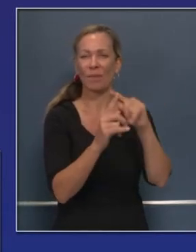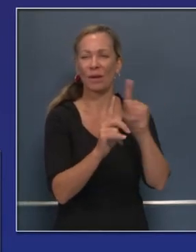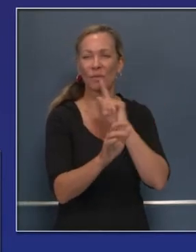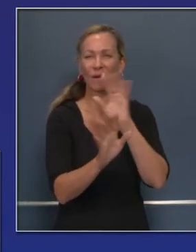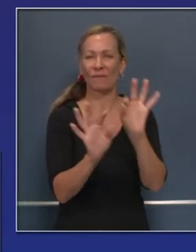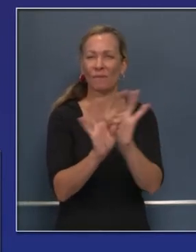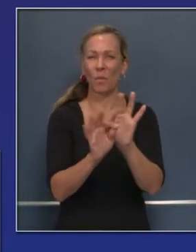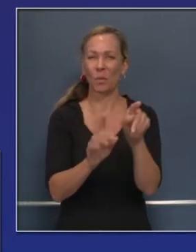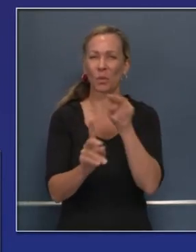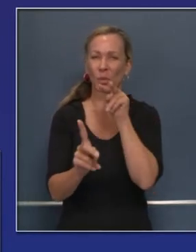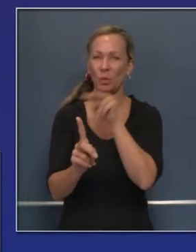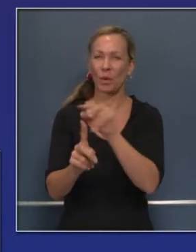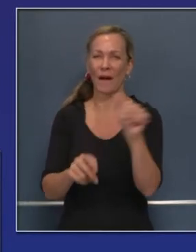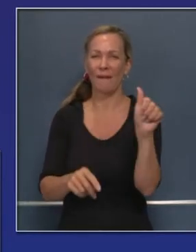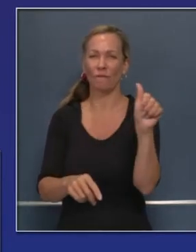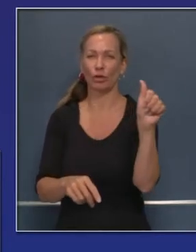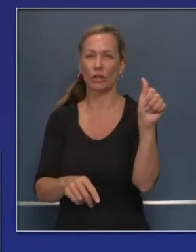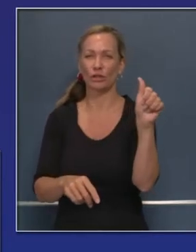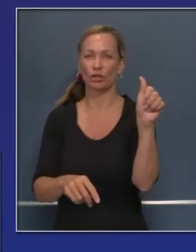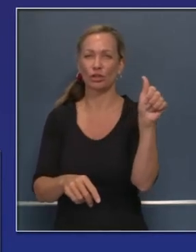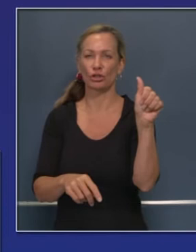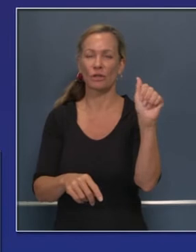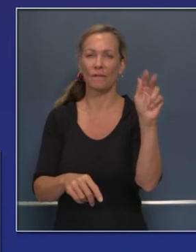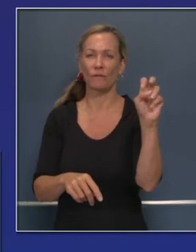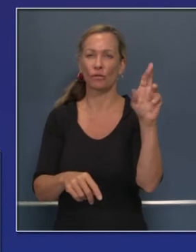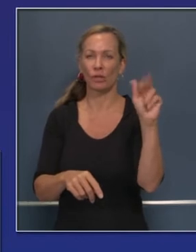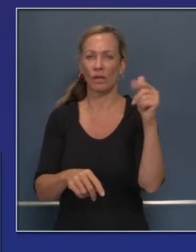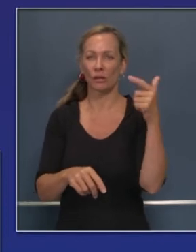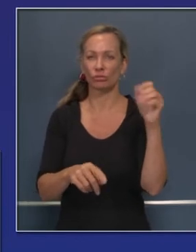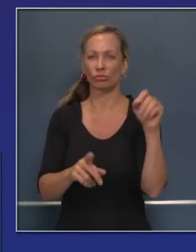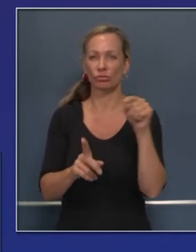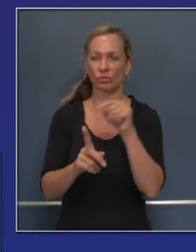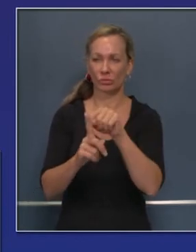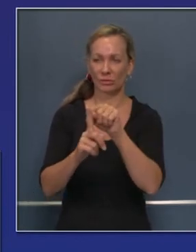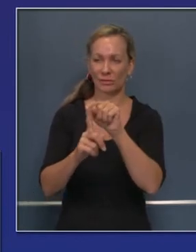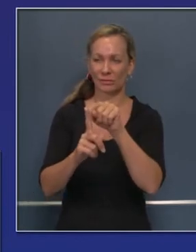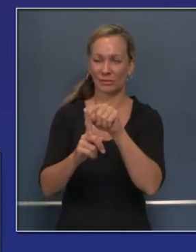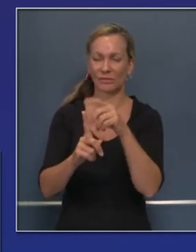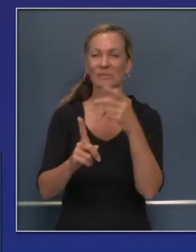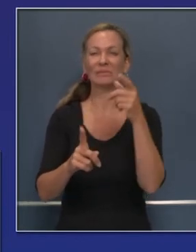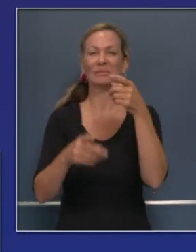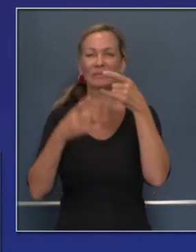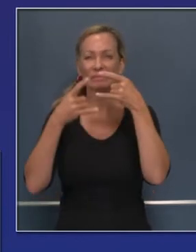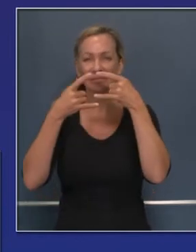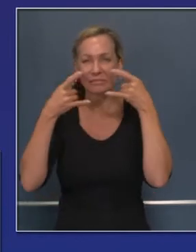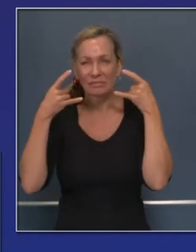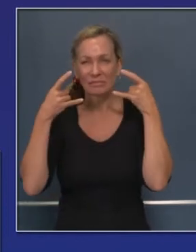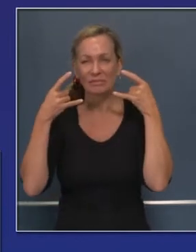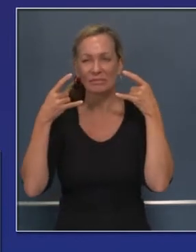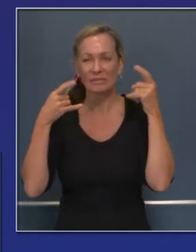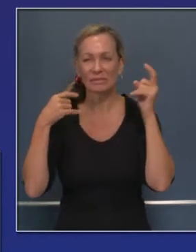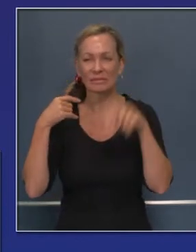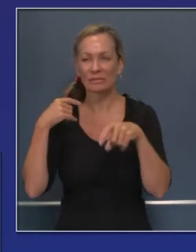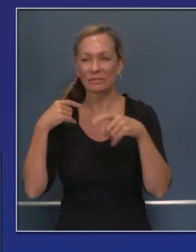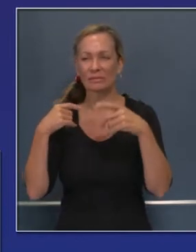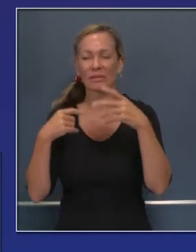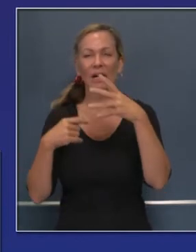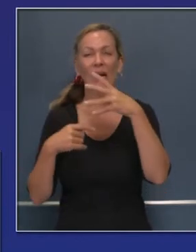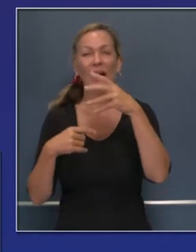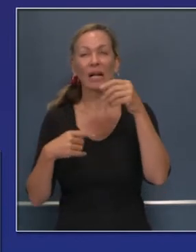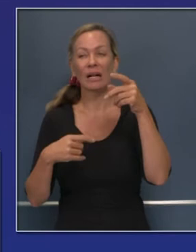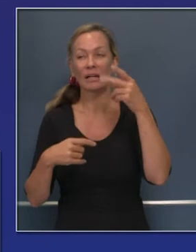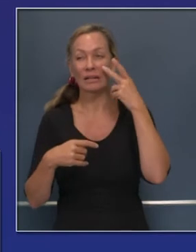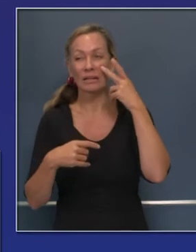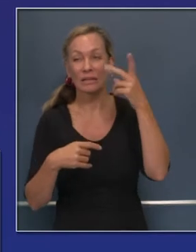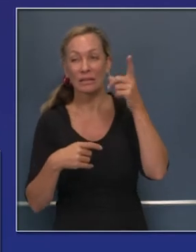confiados con ese número de 18 personas. protéjanse. Si no es por otra cosa, protéjanse de la calidad de aire. Si no es otra cosa. Este es un